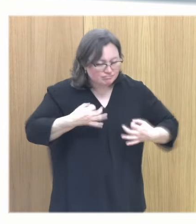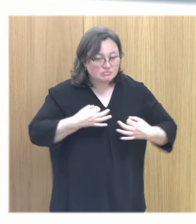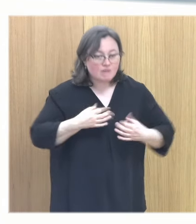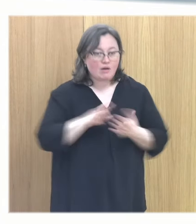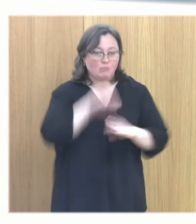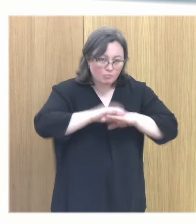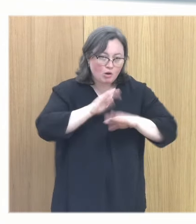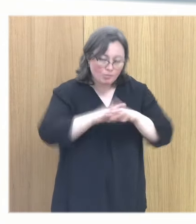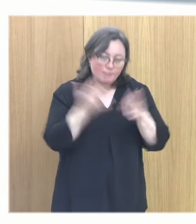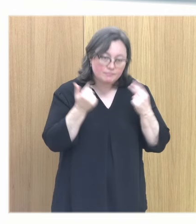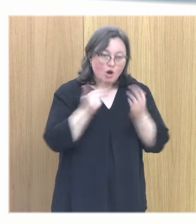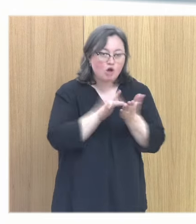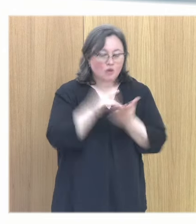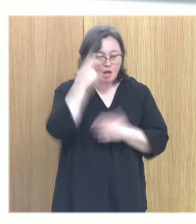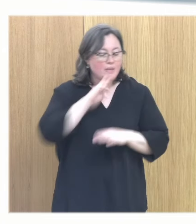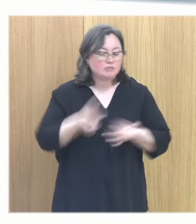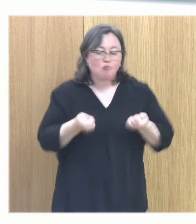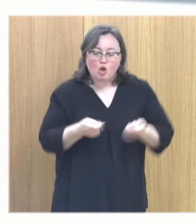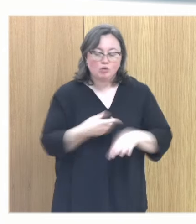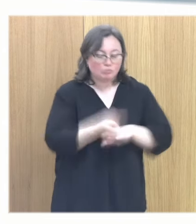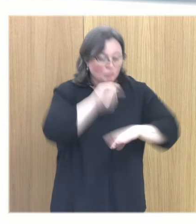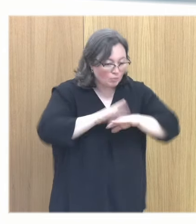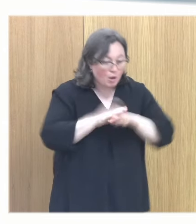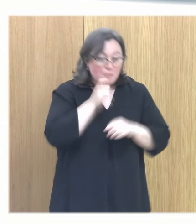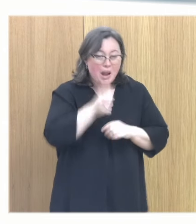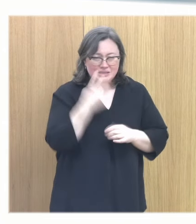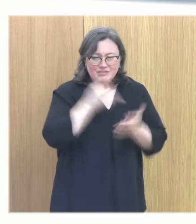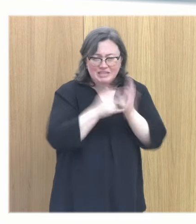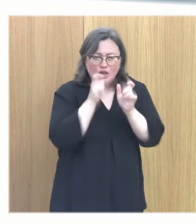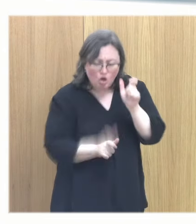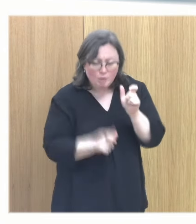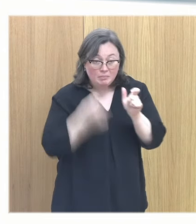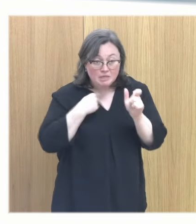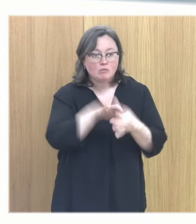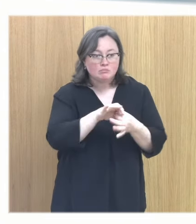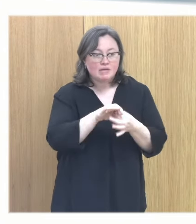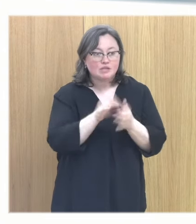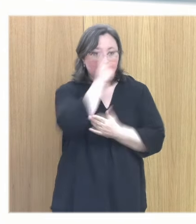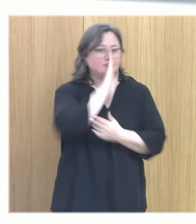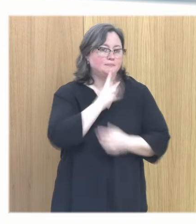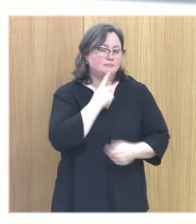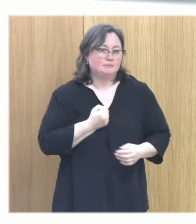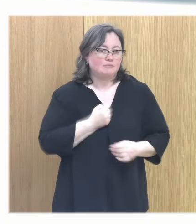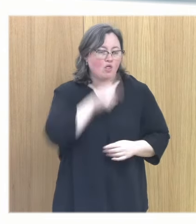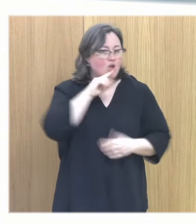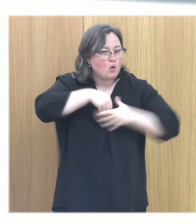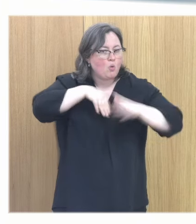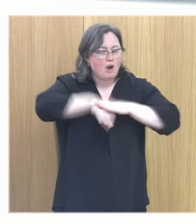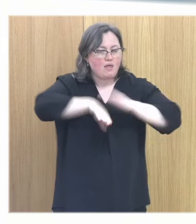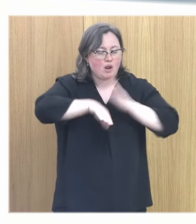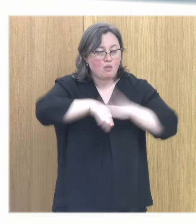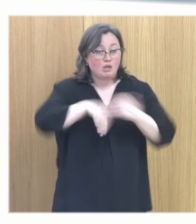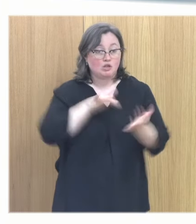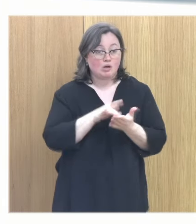obedientes y los parentalizados y todos estos términos técnicos que les ponemos que son los que esconden su dolor los que